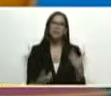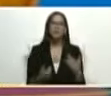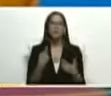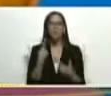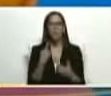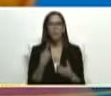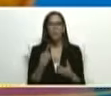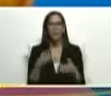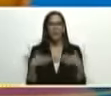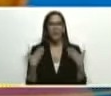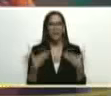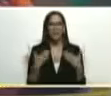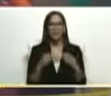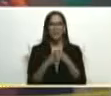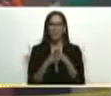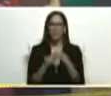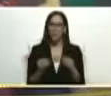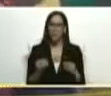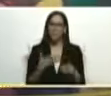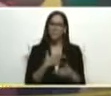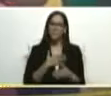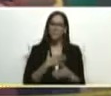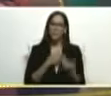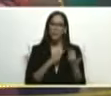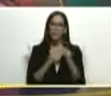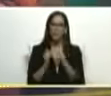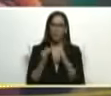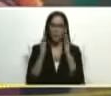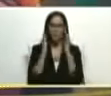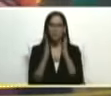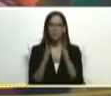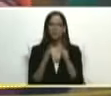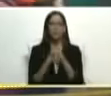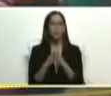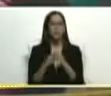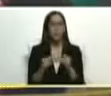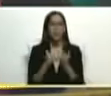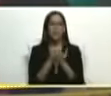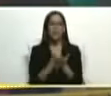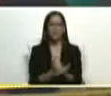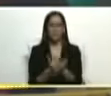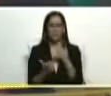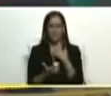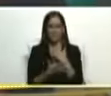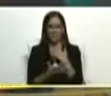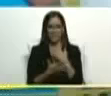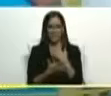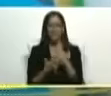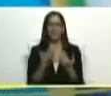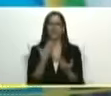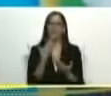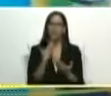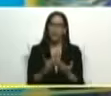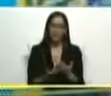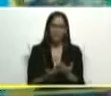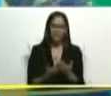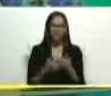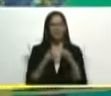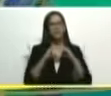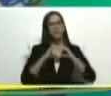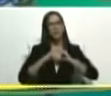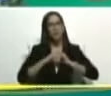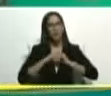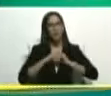alegría para toda mi comunidad cuando nos atendieron con todas las ayudas técnicas gracias de corazón